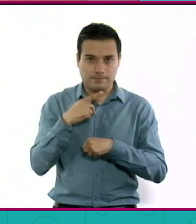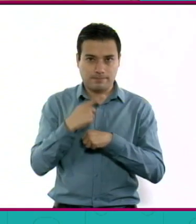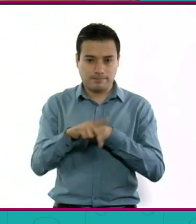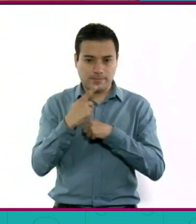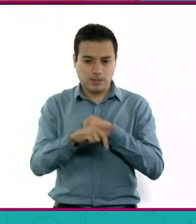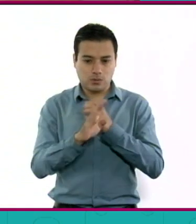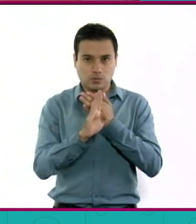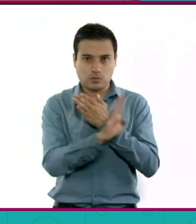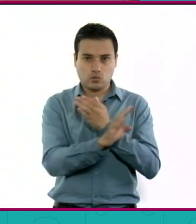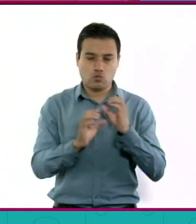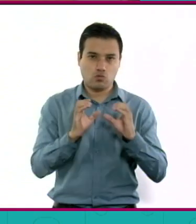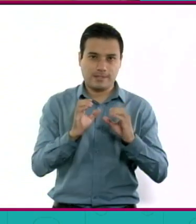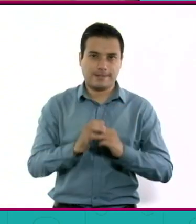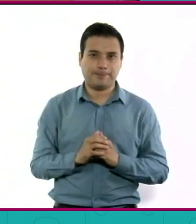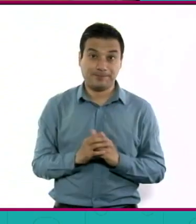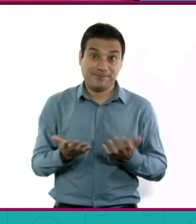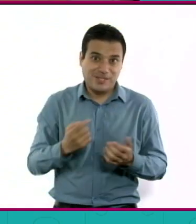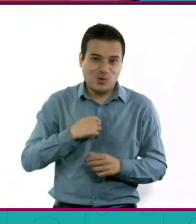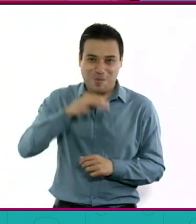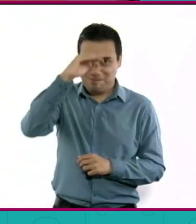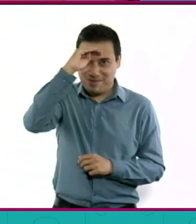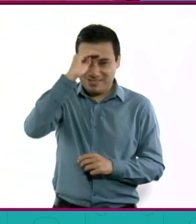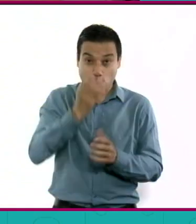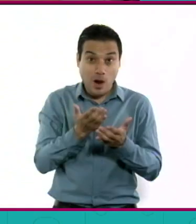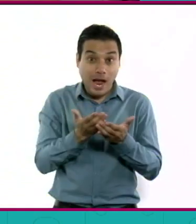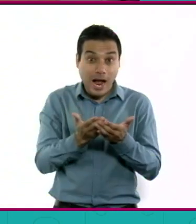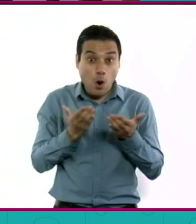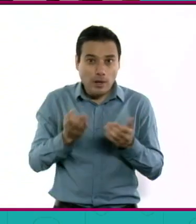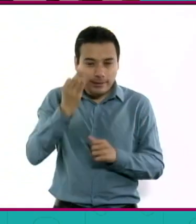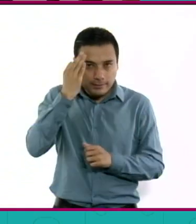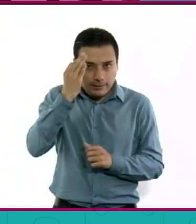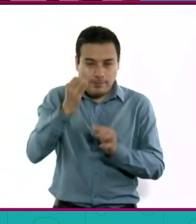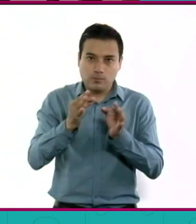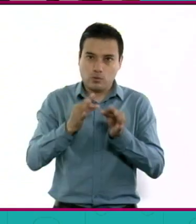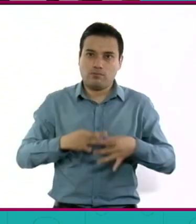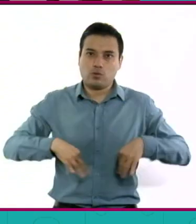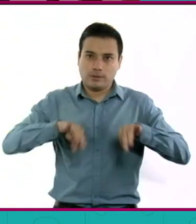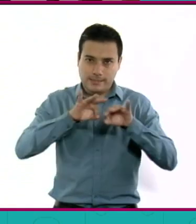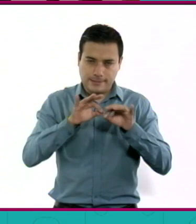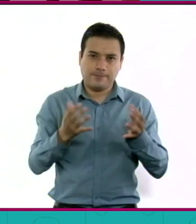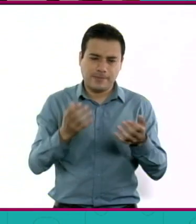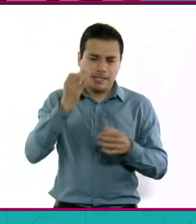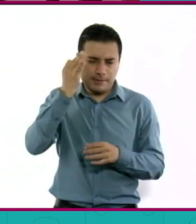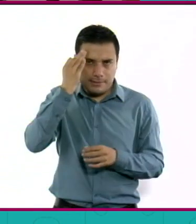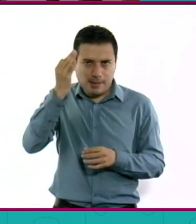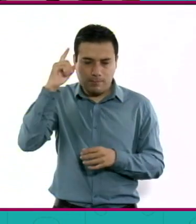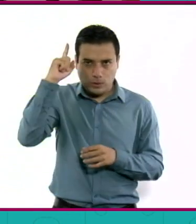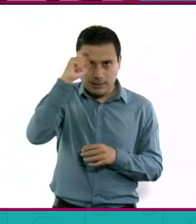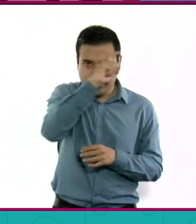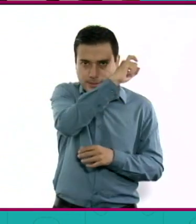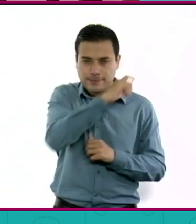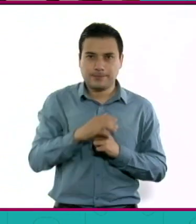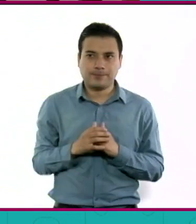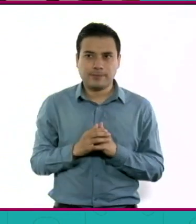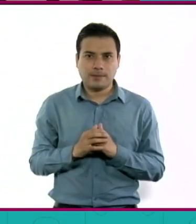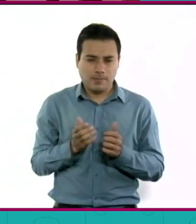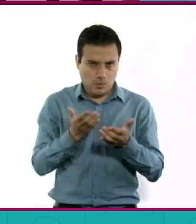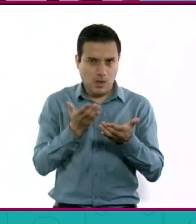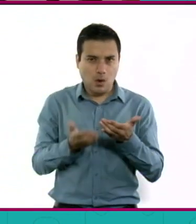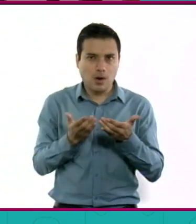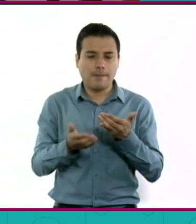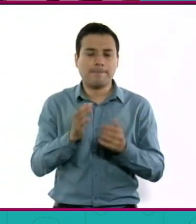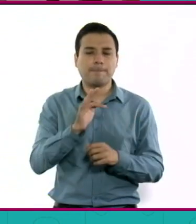Entonces creo que es un gran momento difícil, pero es en ese tipo de momentos en donde